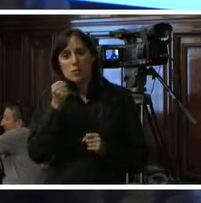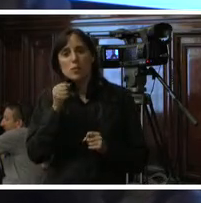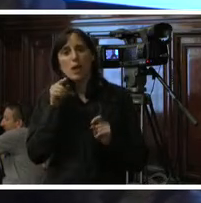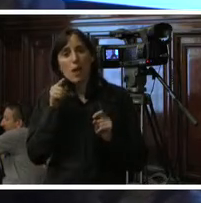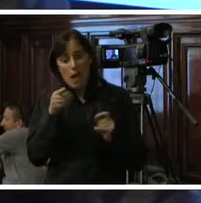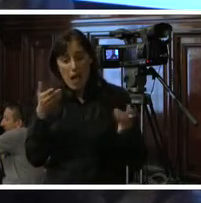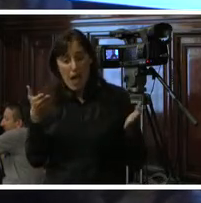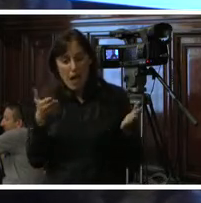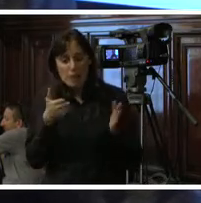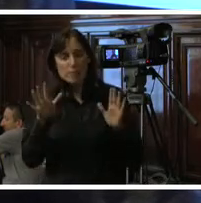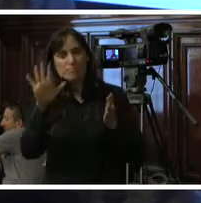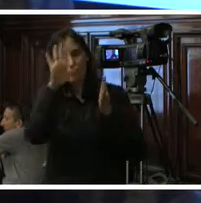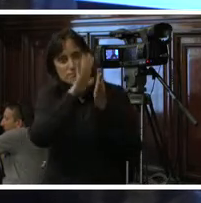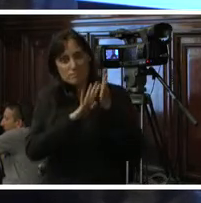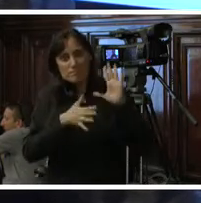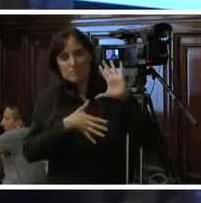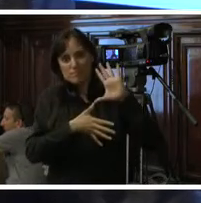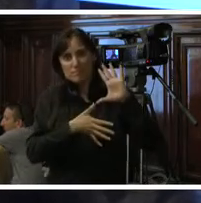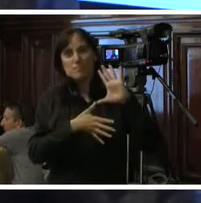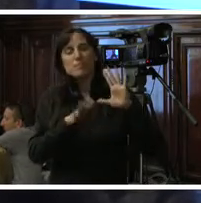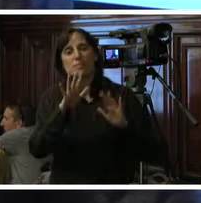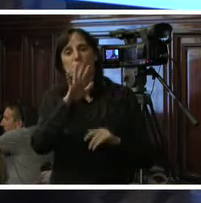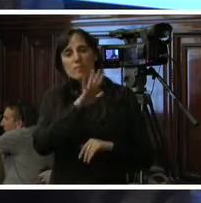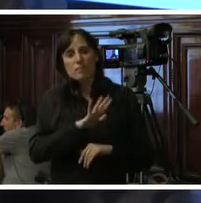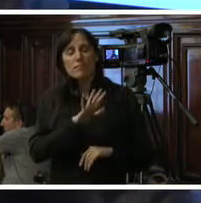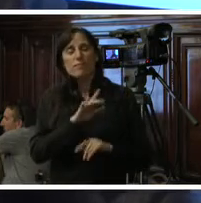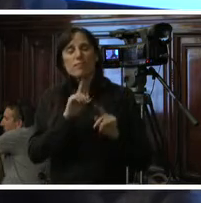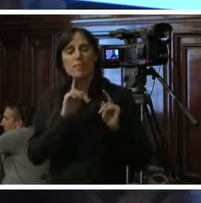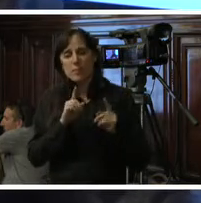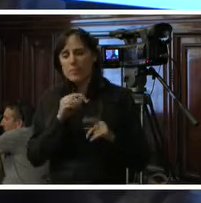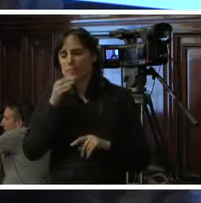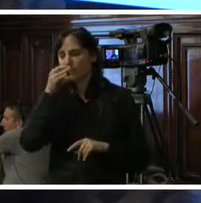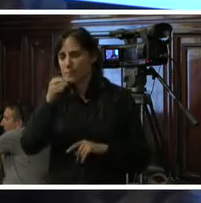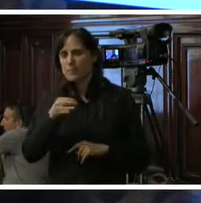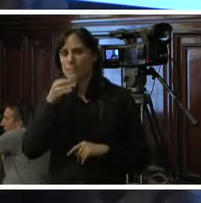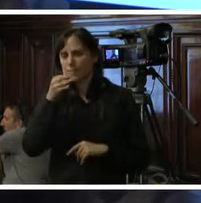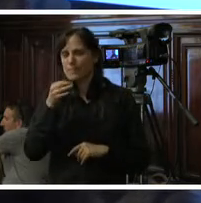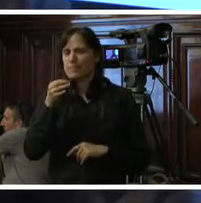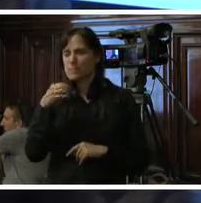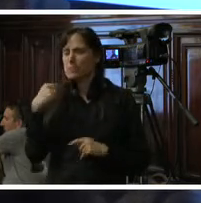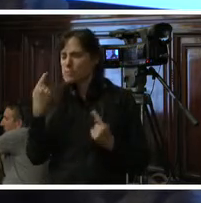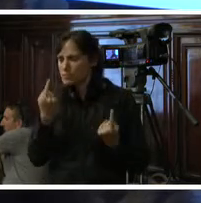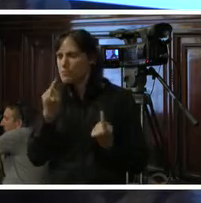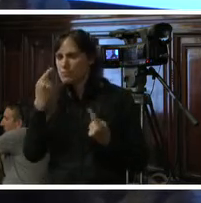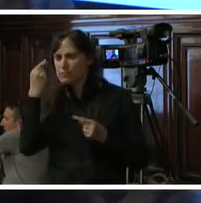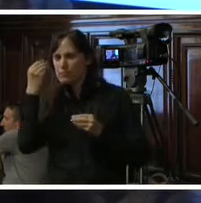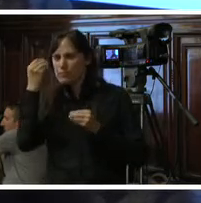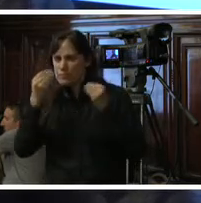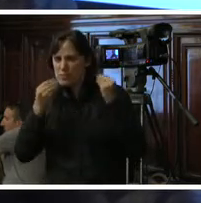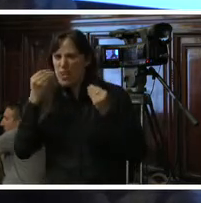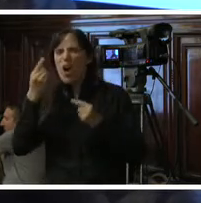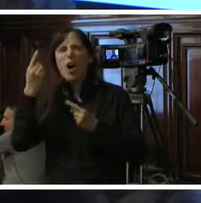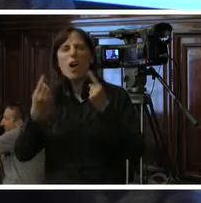momentos de la región en los cuales desde la comisión y sus relatorías observamos con preocupación cómo hay una